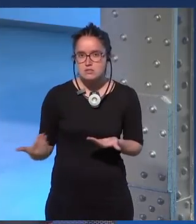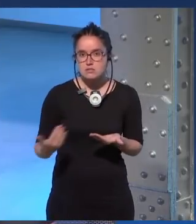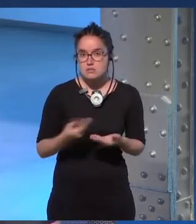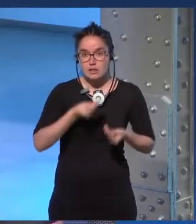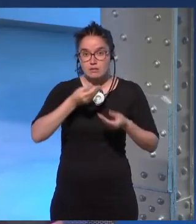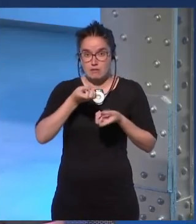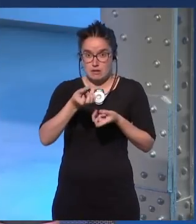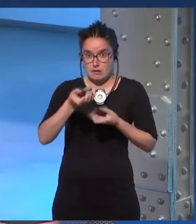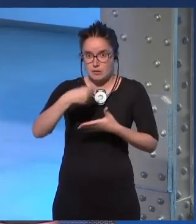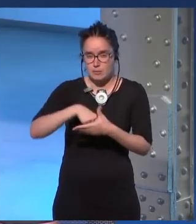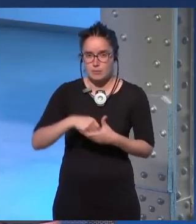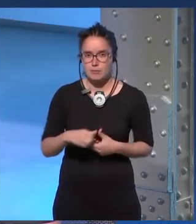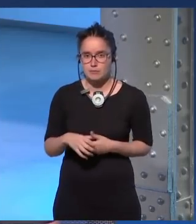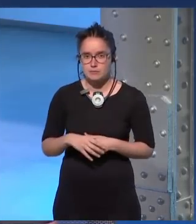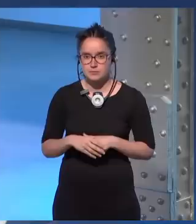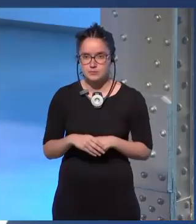narrativa?